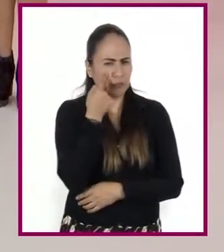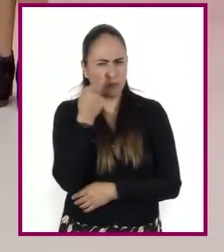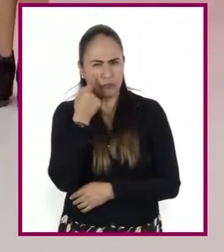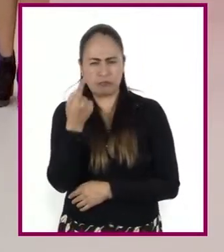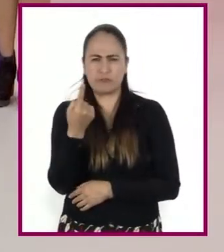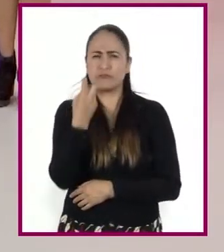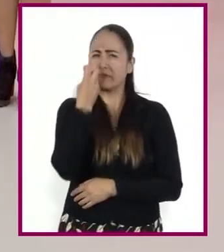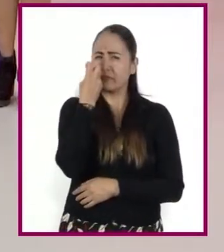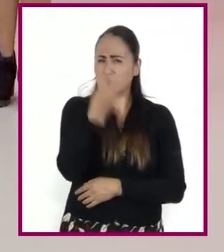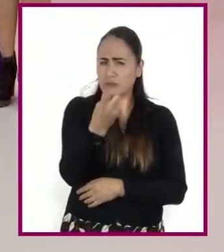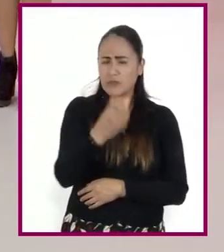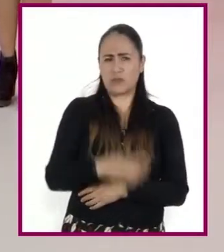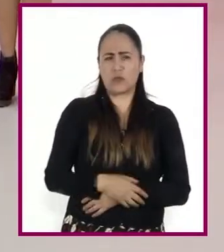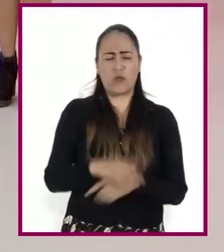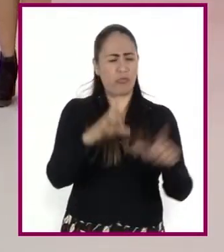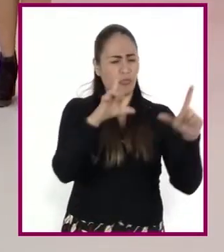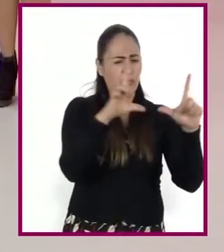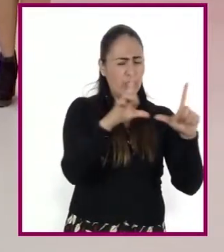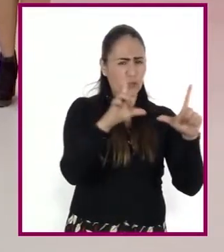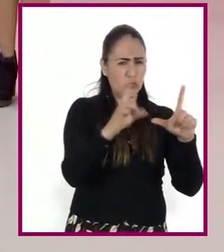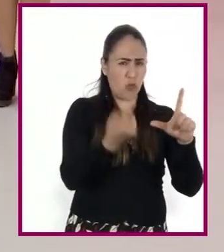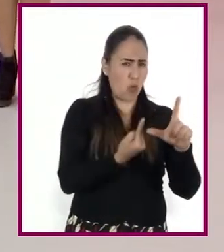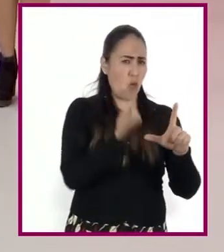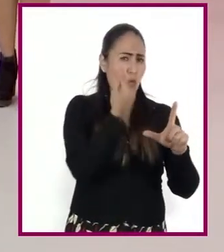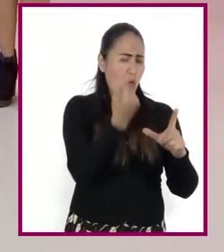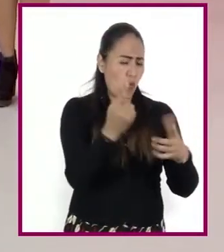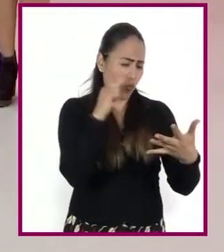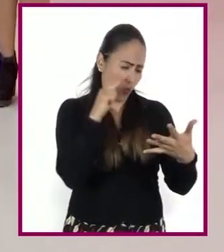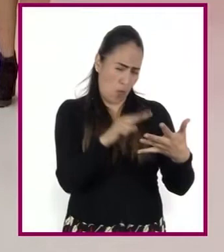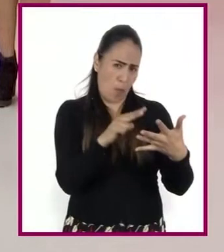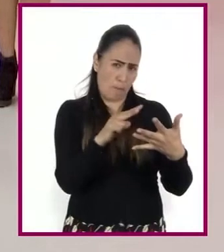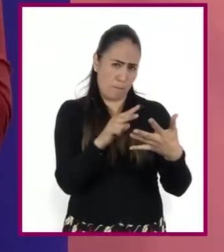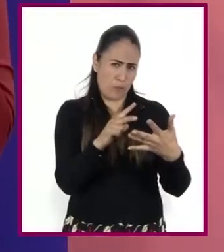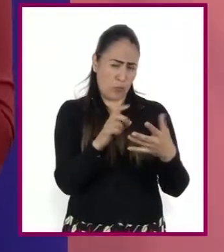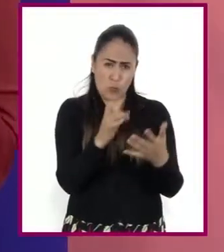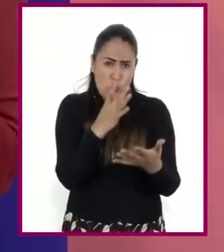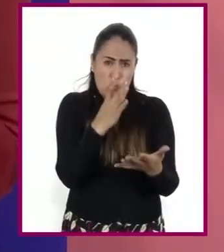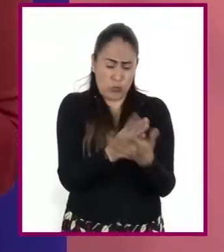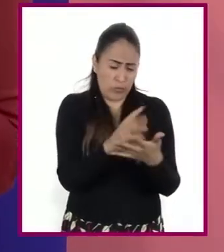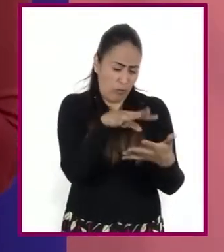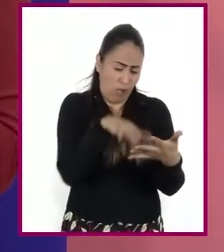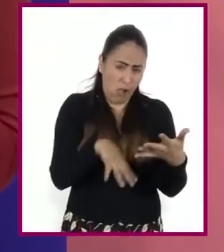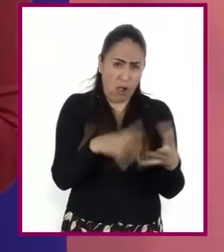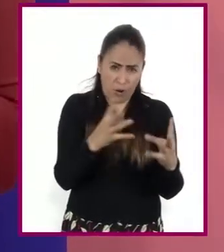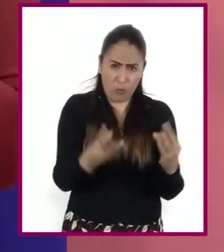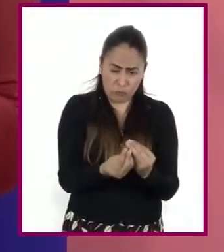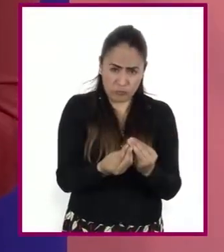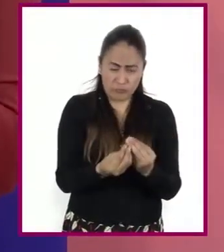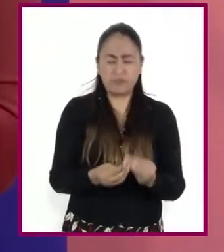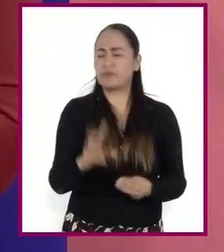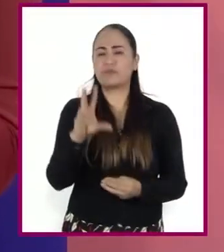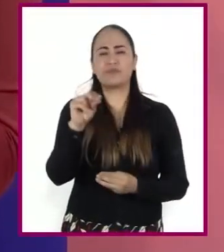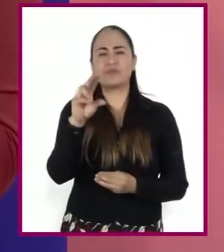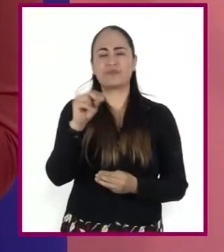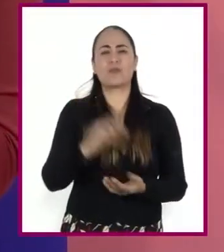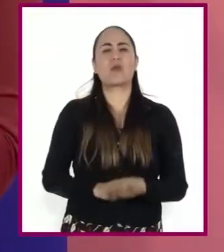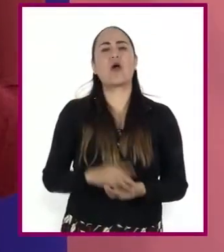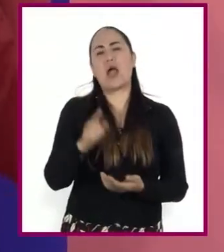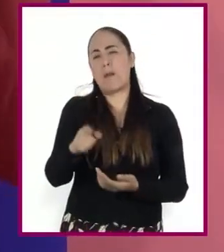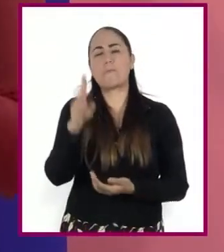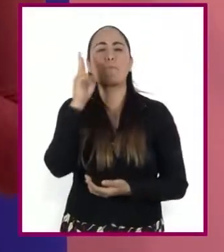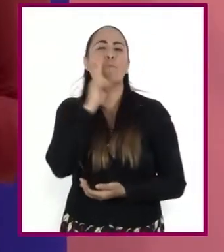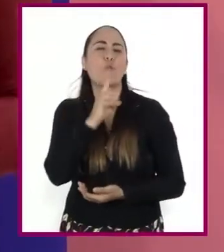pueden verse en un mismo texto al momento de hacer un resumen? Como es solo una muestra de cómo se podrían